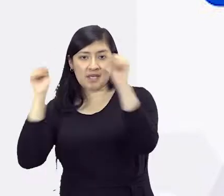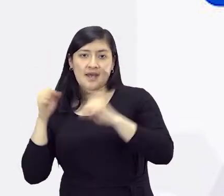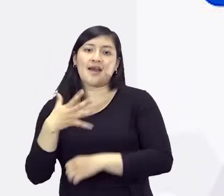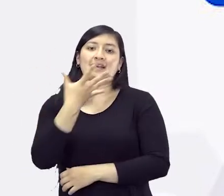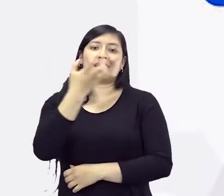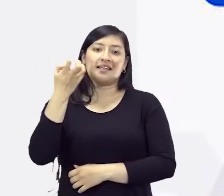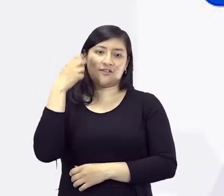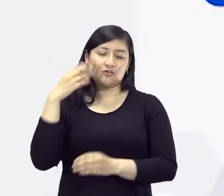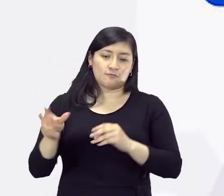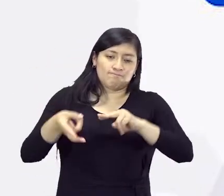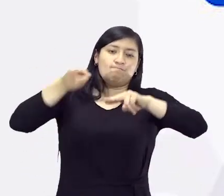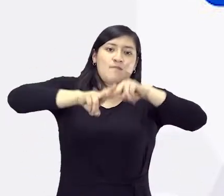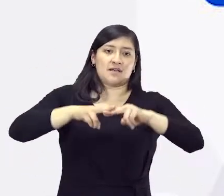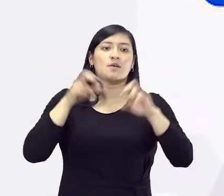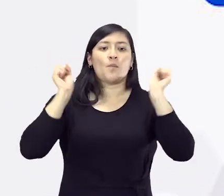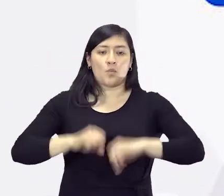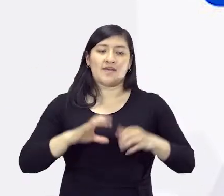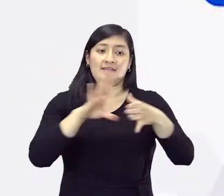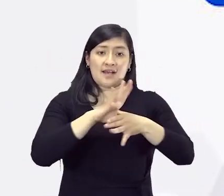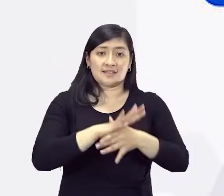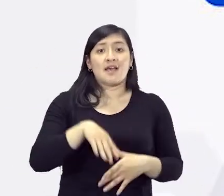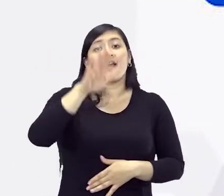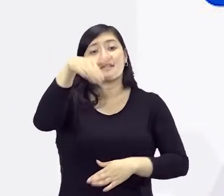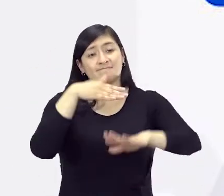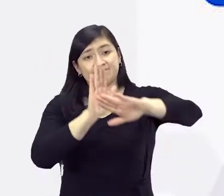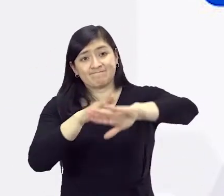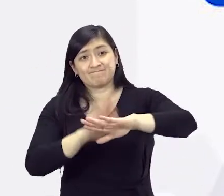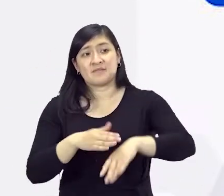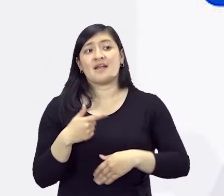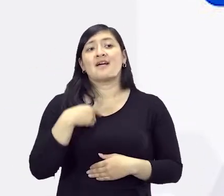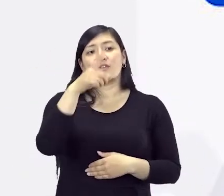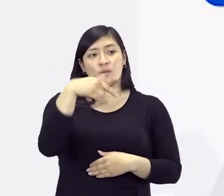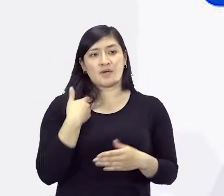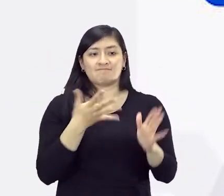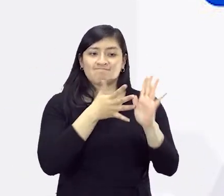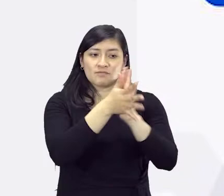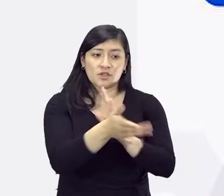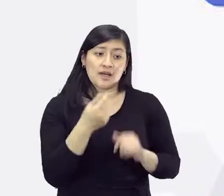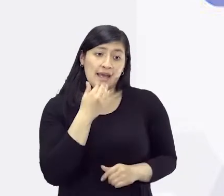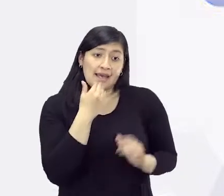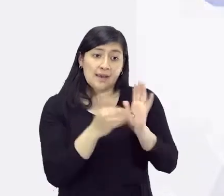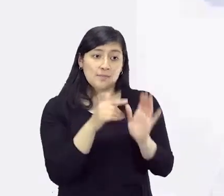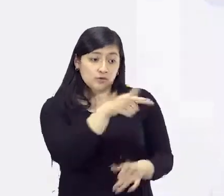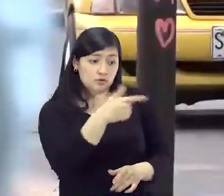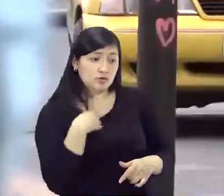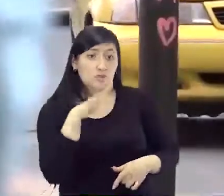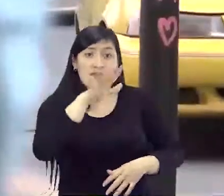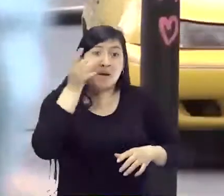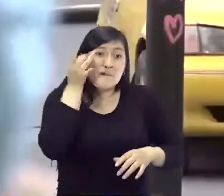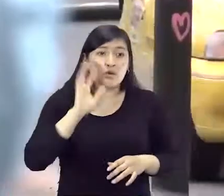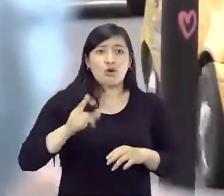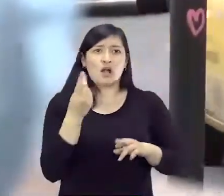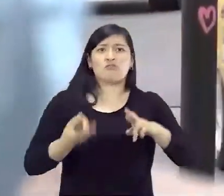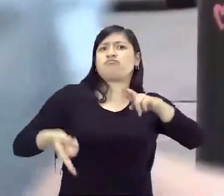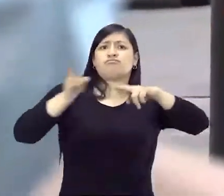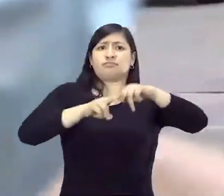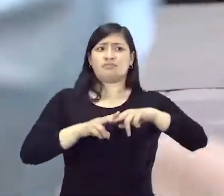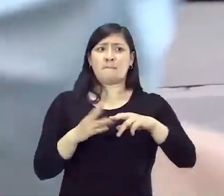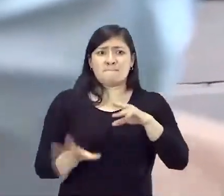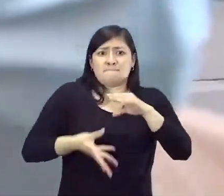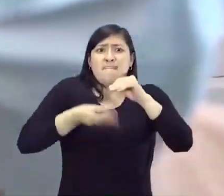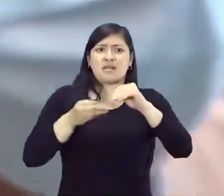5 y 30 de la mañana 500 pesos. En este sentido le decimos al ciudadano, tome el dato del vehículo. Si yo tengo esos datos,